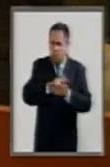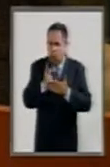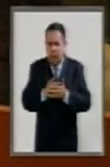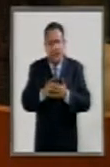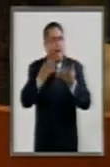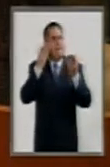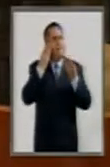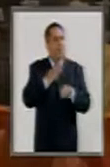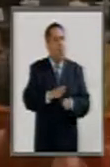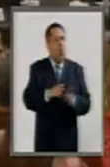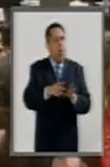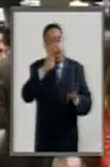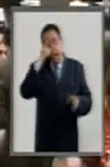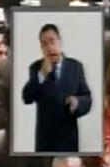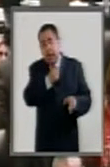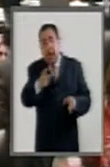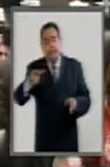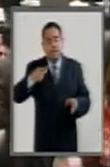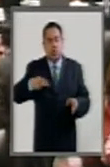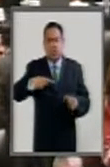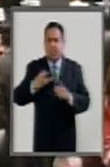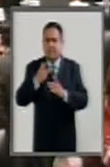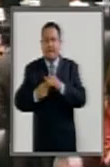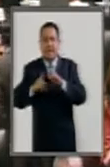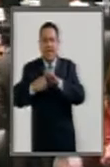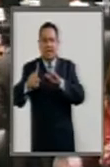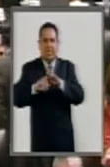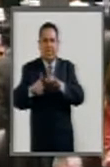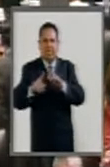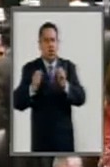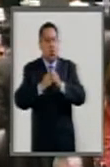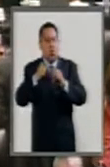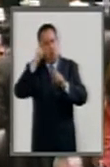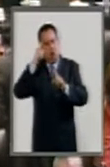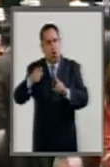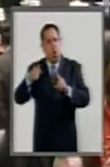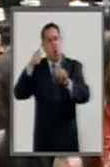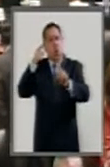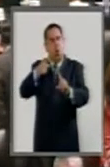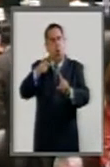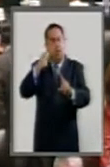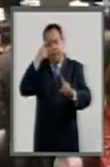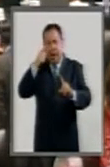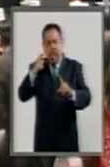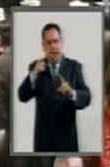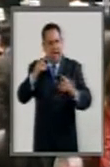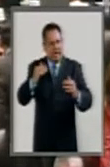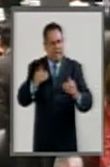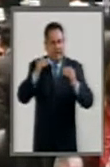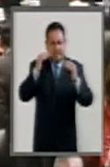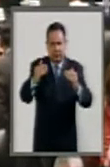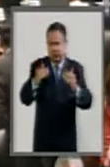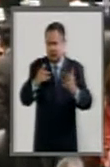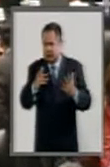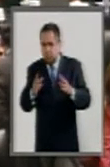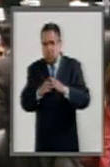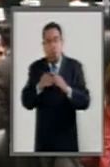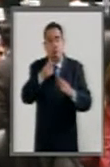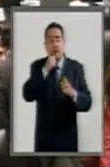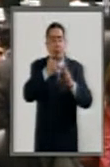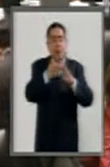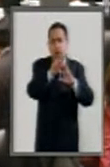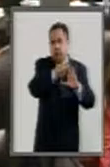bancarias para personas inmigrantes con la fina habilidad de disminuir el costo del envío de